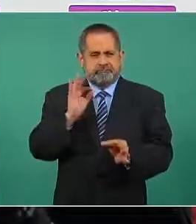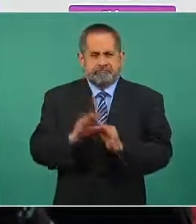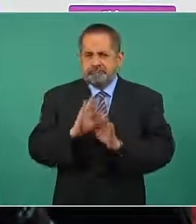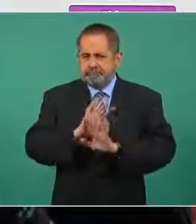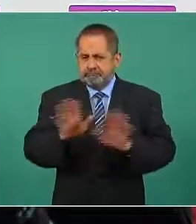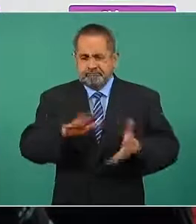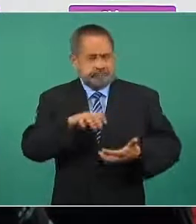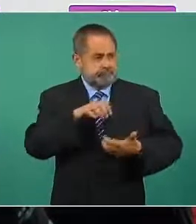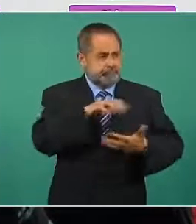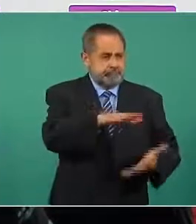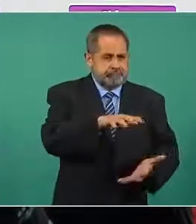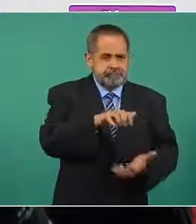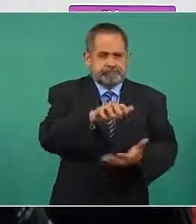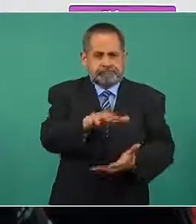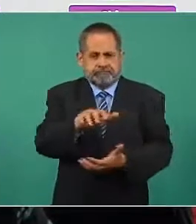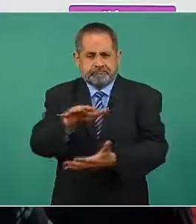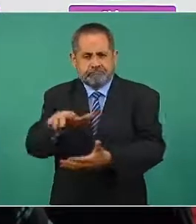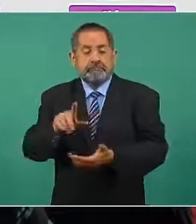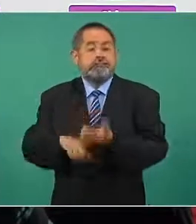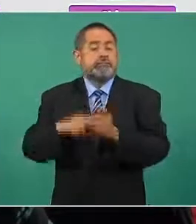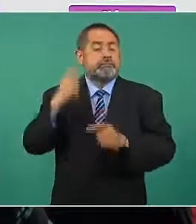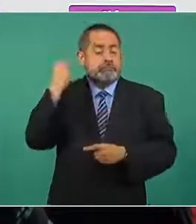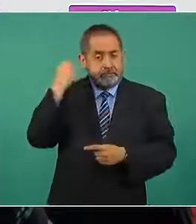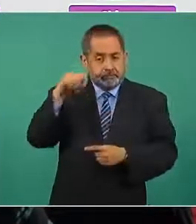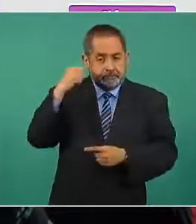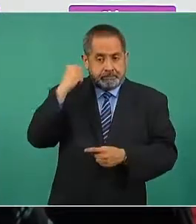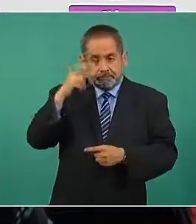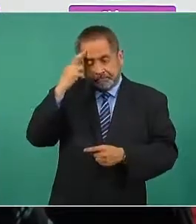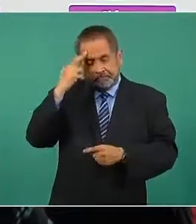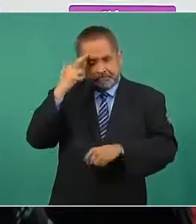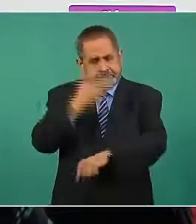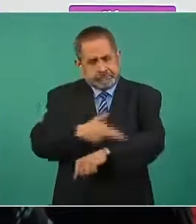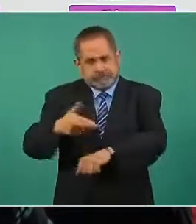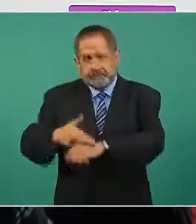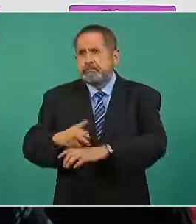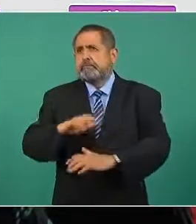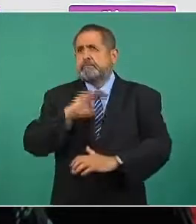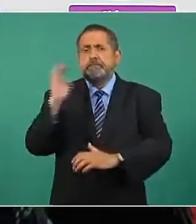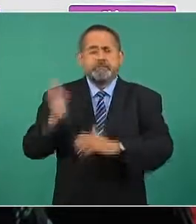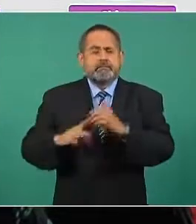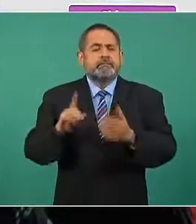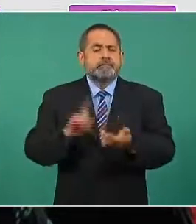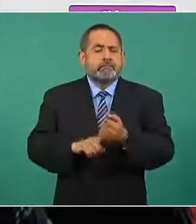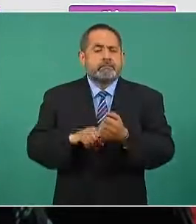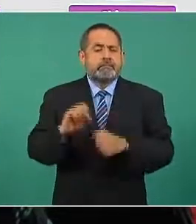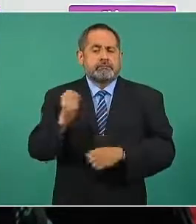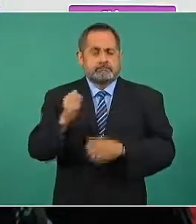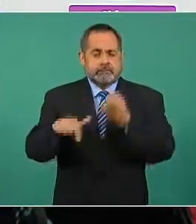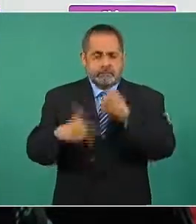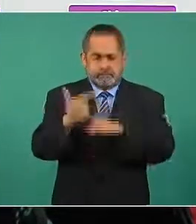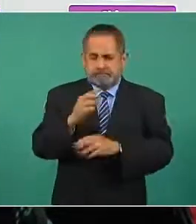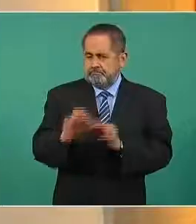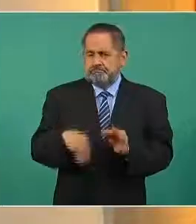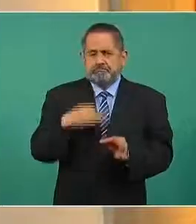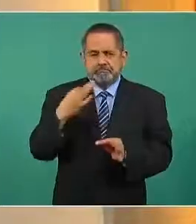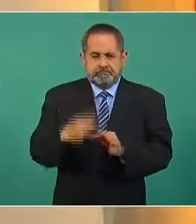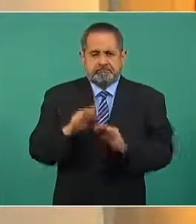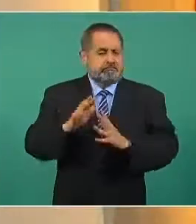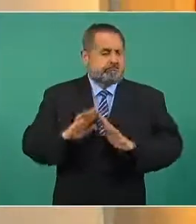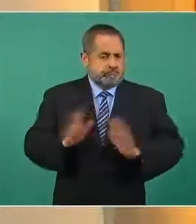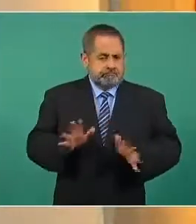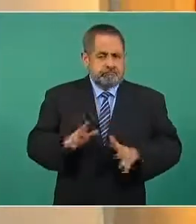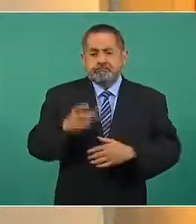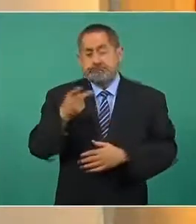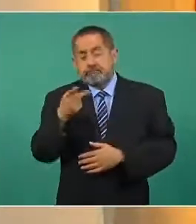paquetes en tabasco como se había establecido se concluyó en septiembre el 12 de septiembre concluimos